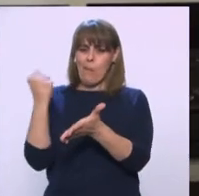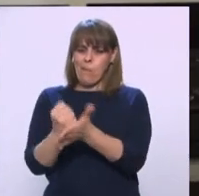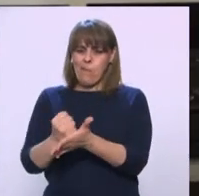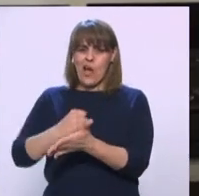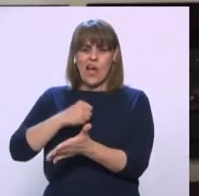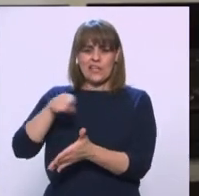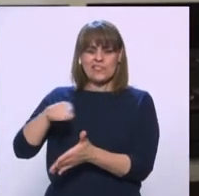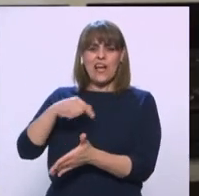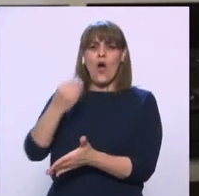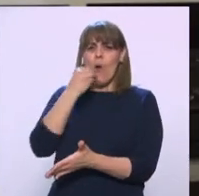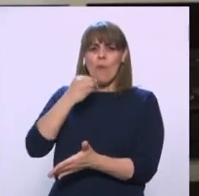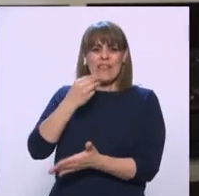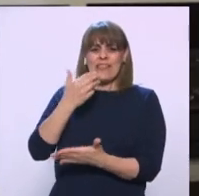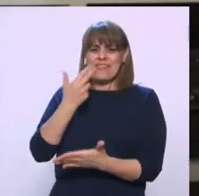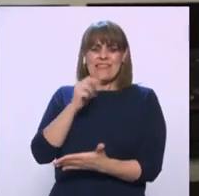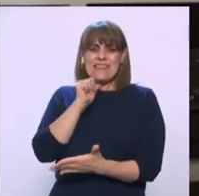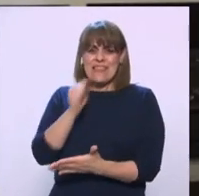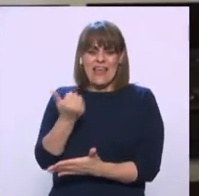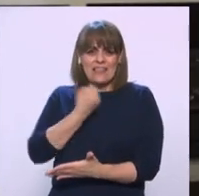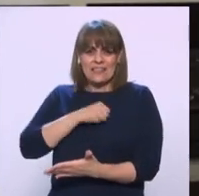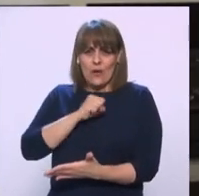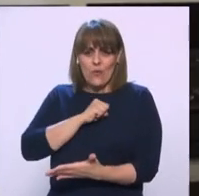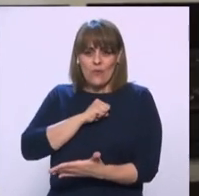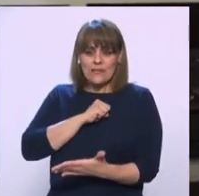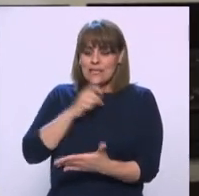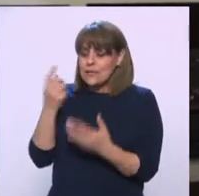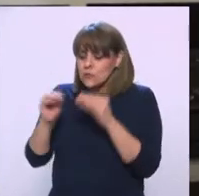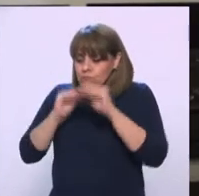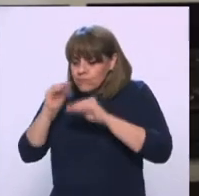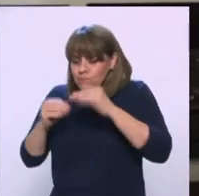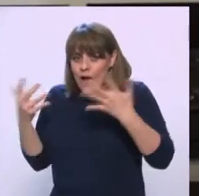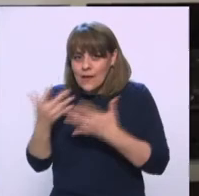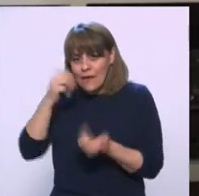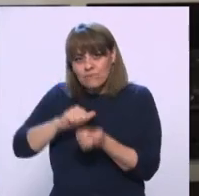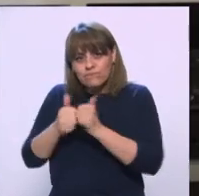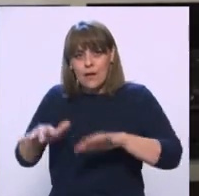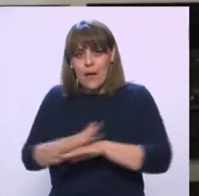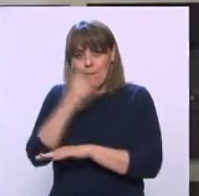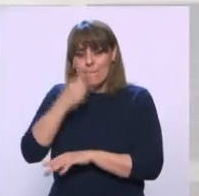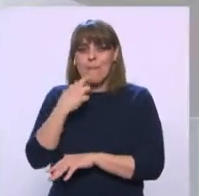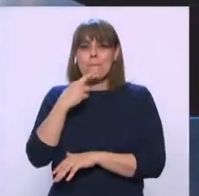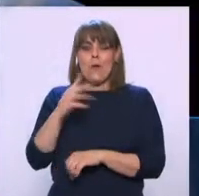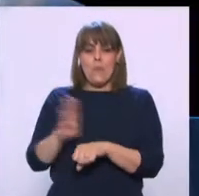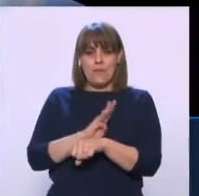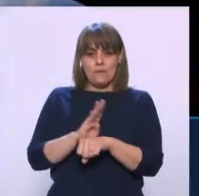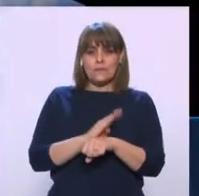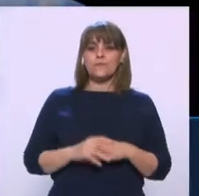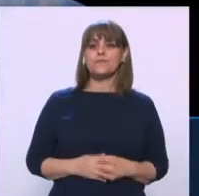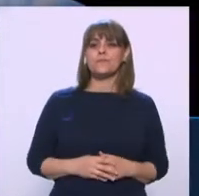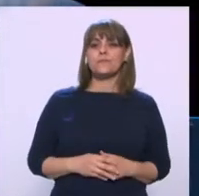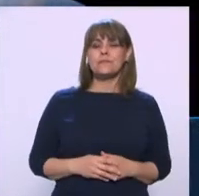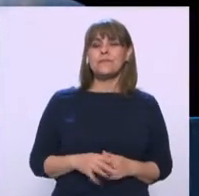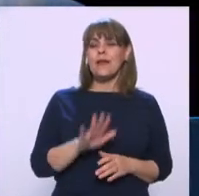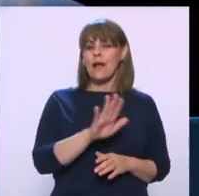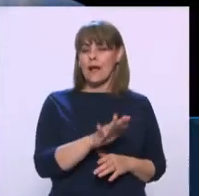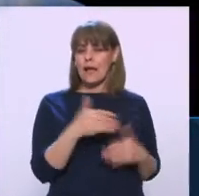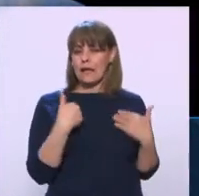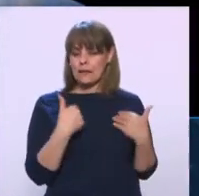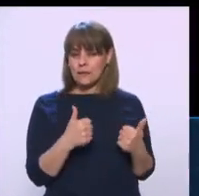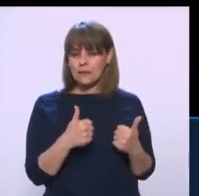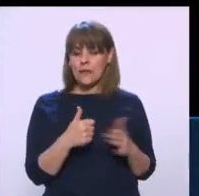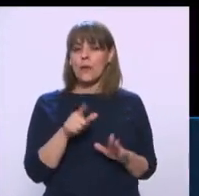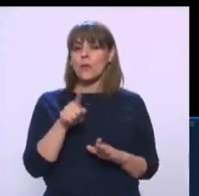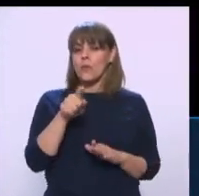comida chatarra. Entonces, bueno, los beneficios yo creo que son para todos. Simón, a ver si te entiendo bien. ¿Consideras que